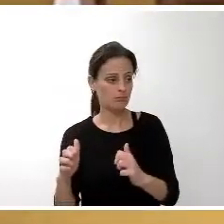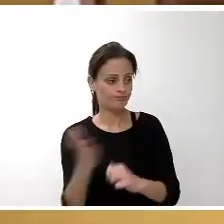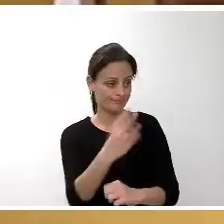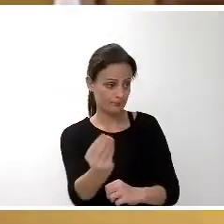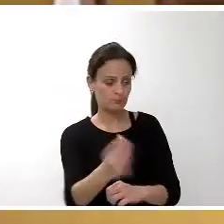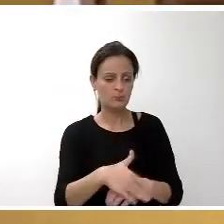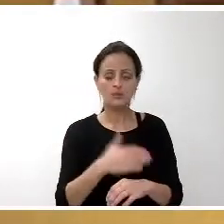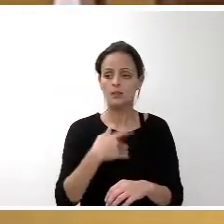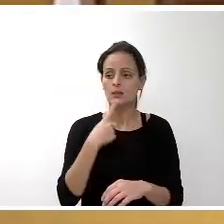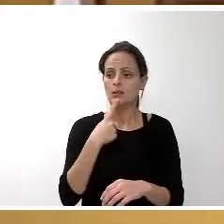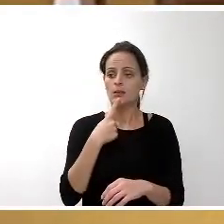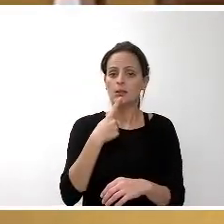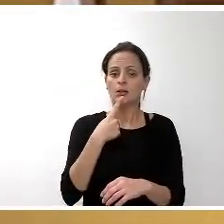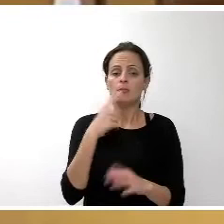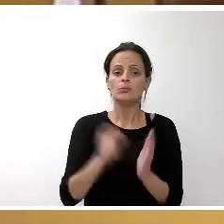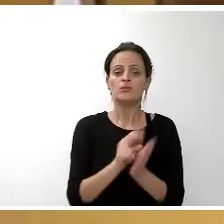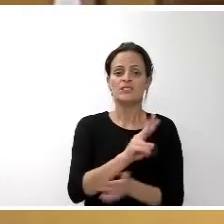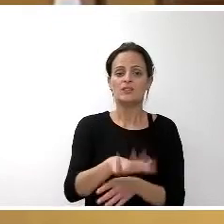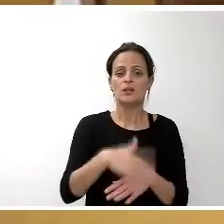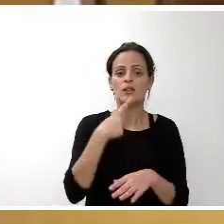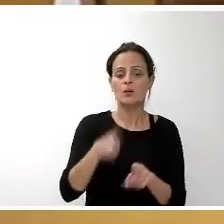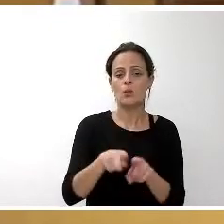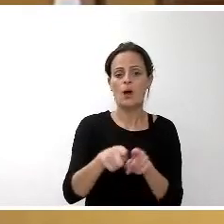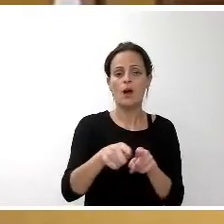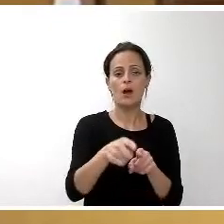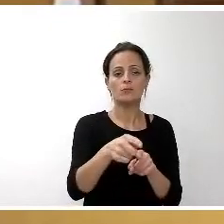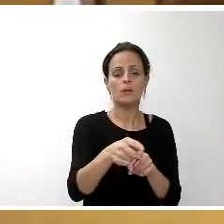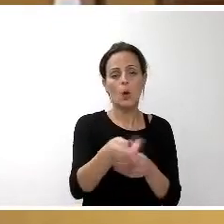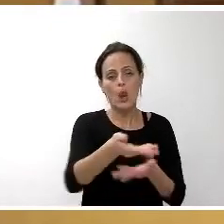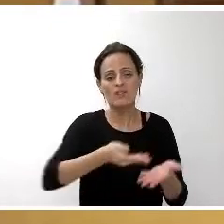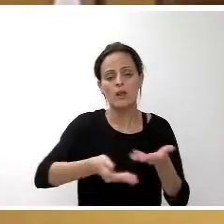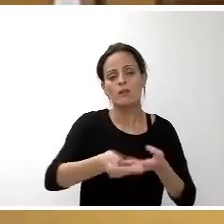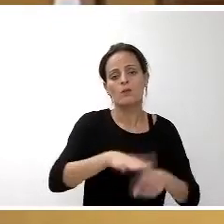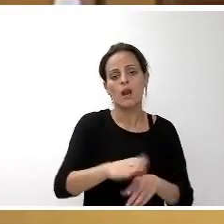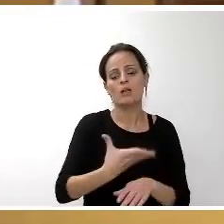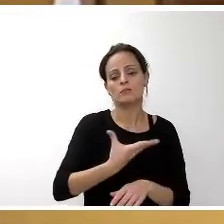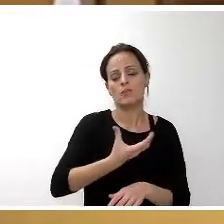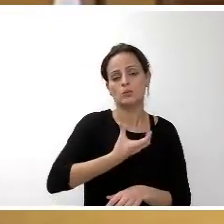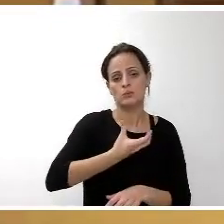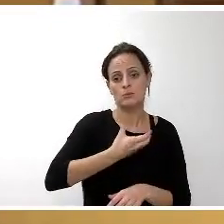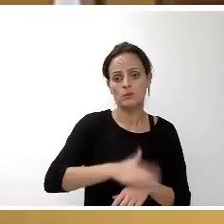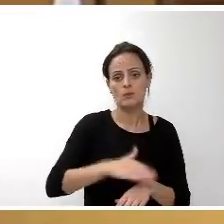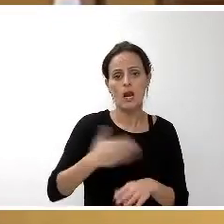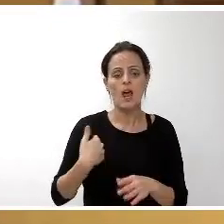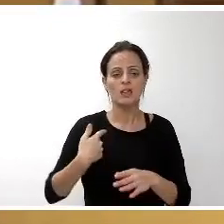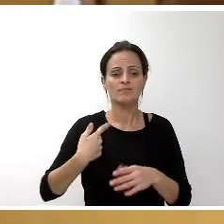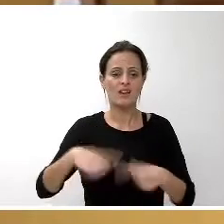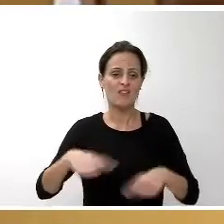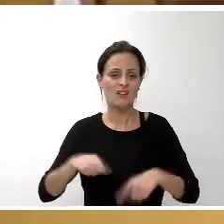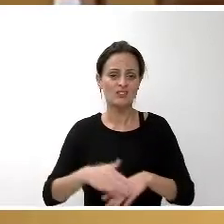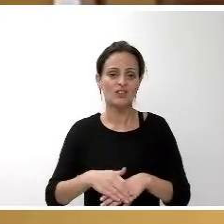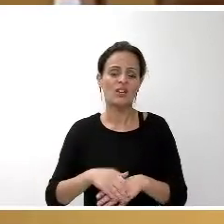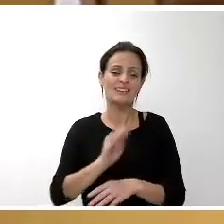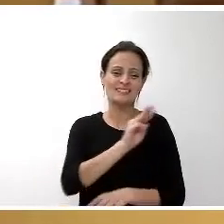Punto 25, expediente relativo a la colaboración prestada al Ayuntamiento de Santa Cruz de Tenerife en la celebración de la 29ª